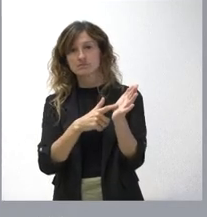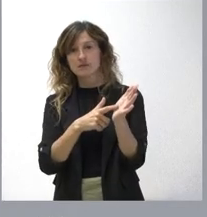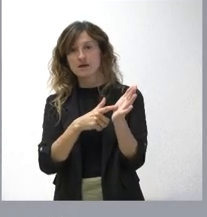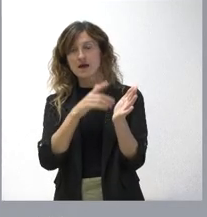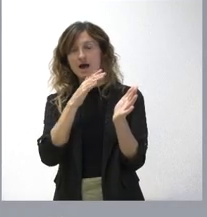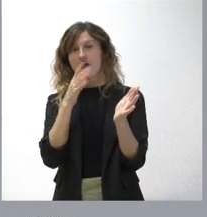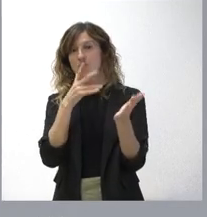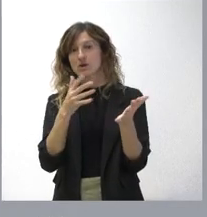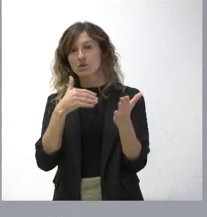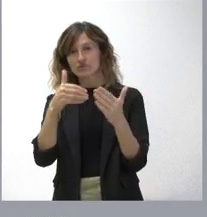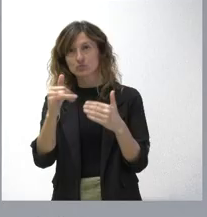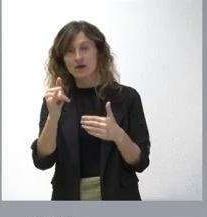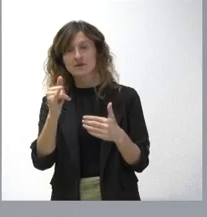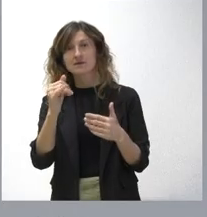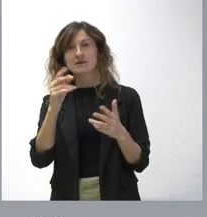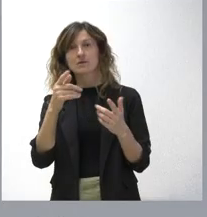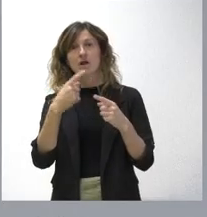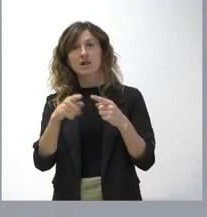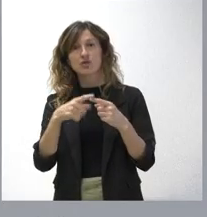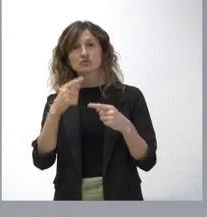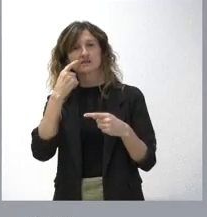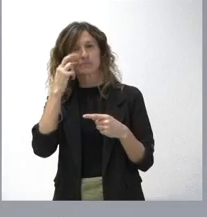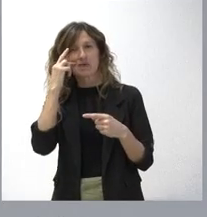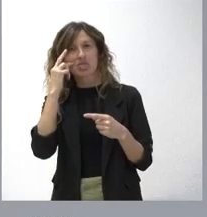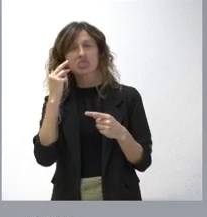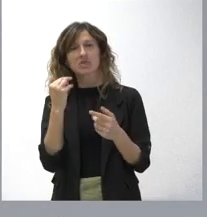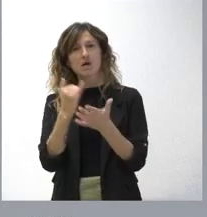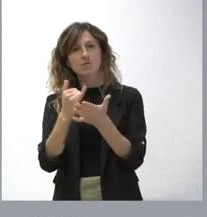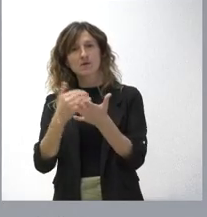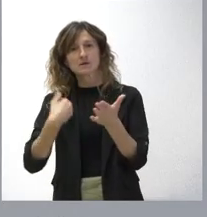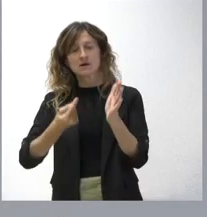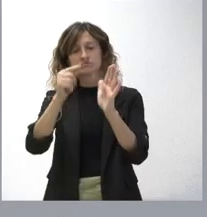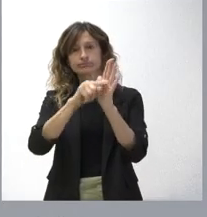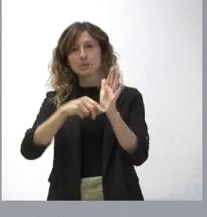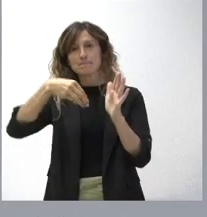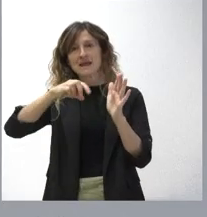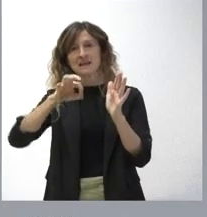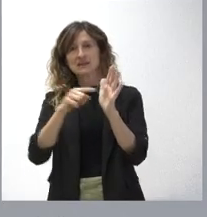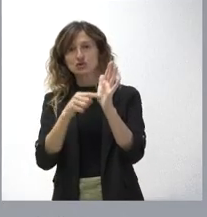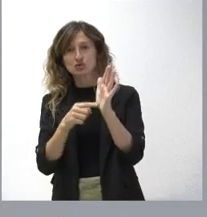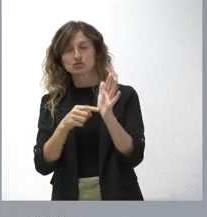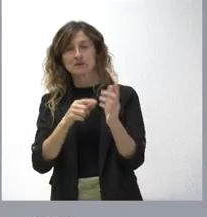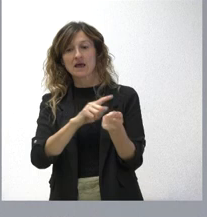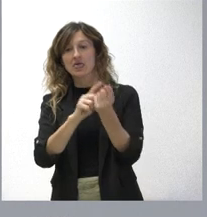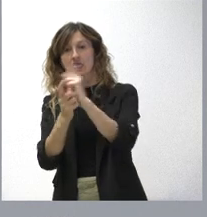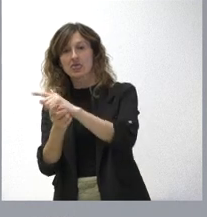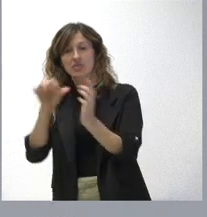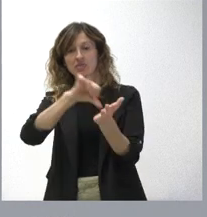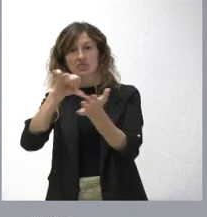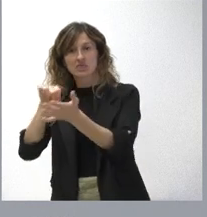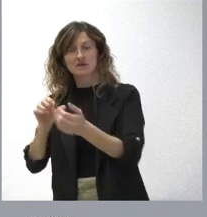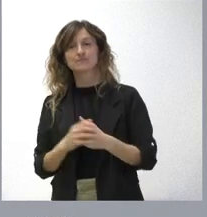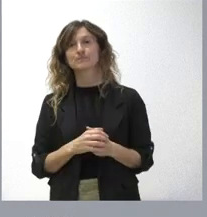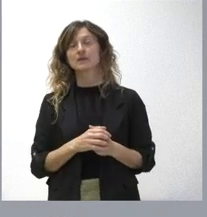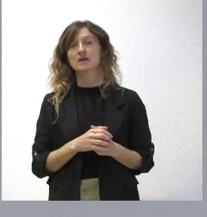los méritos que van a ser valorables en ese concurso de traslados de unos puestos a otros, de unas localidades a otras, así